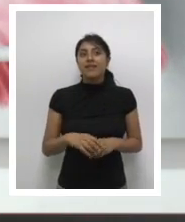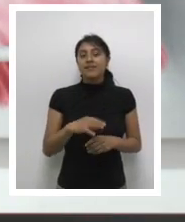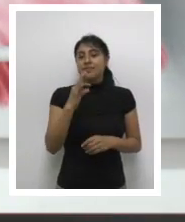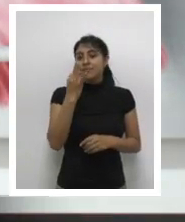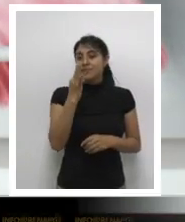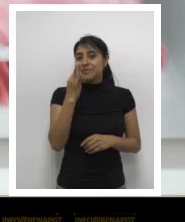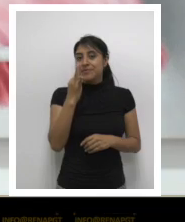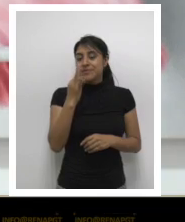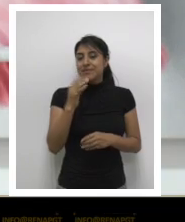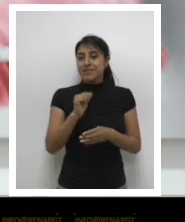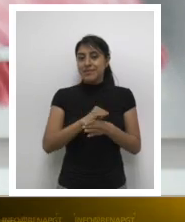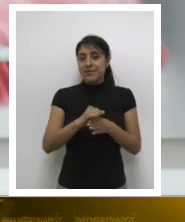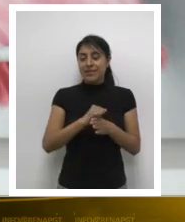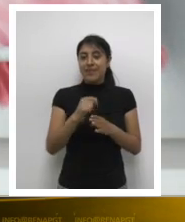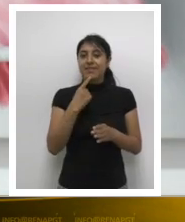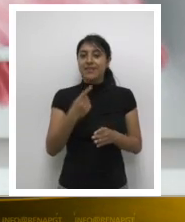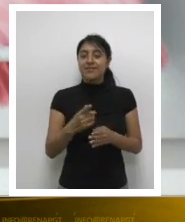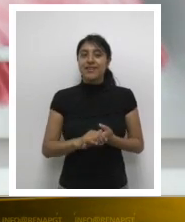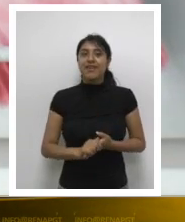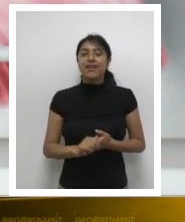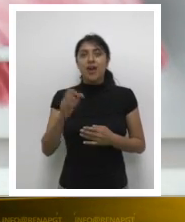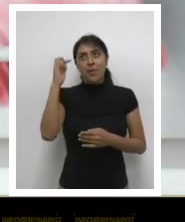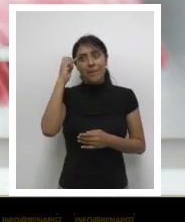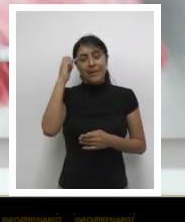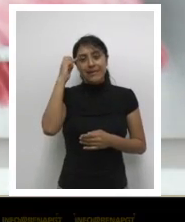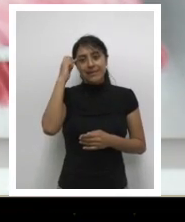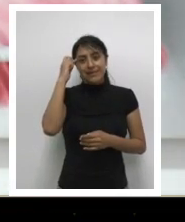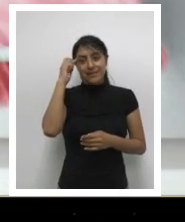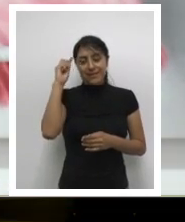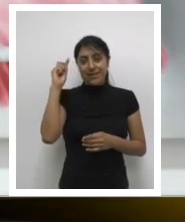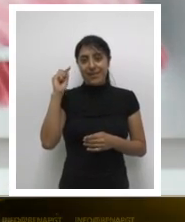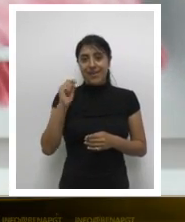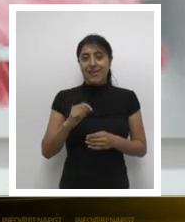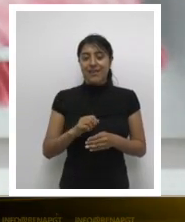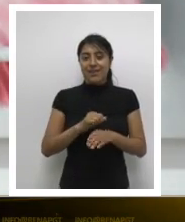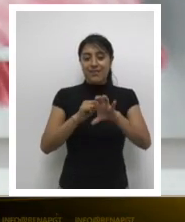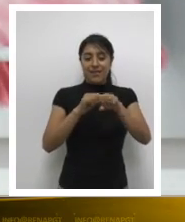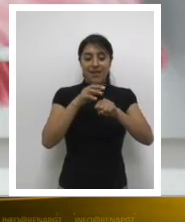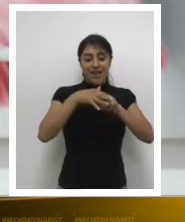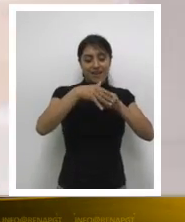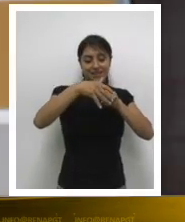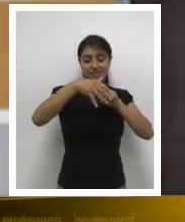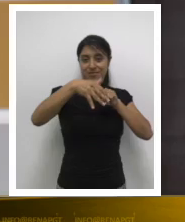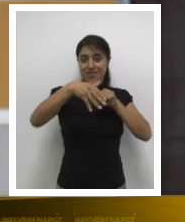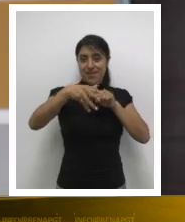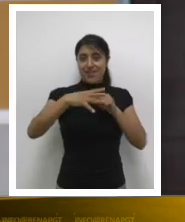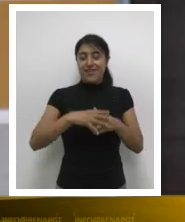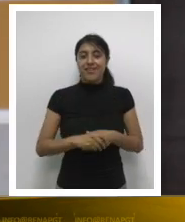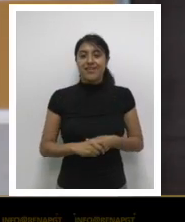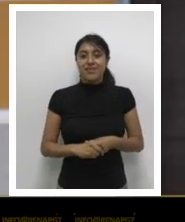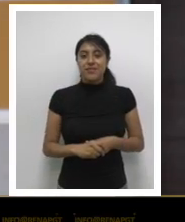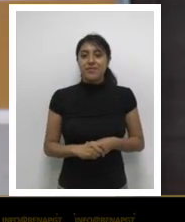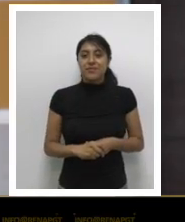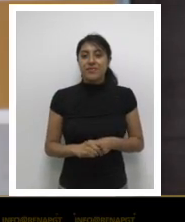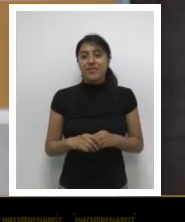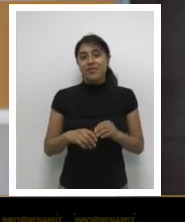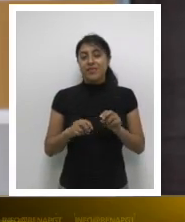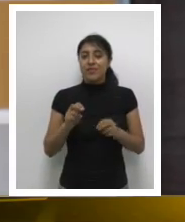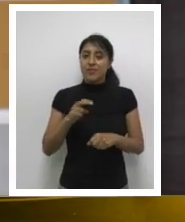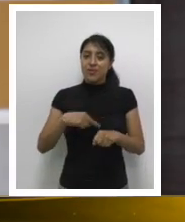documentos a otro lado o a archivar documentos que yo no sabía archivar. ¿De qué iba a venir a archivar?